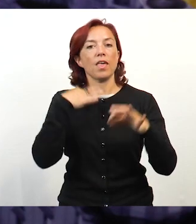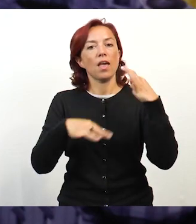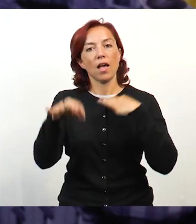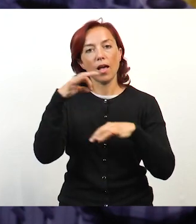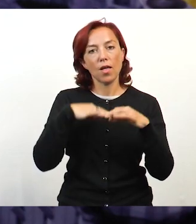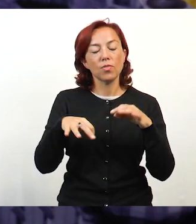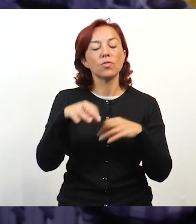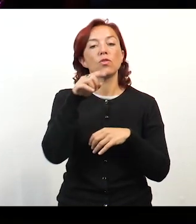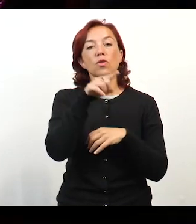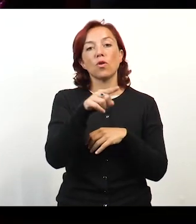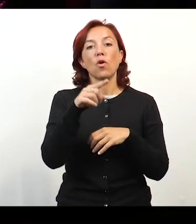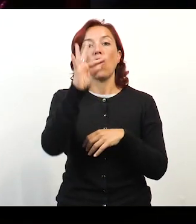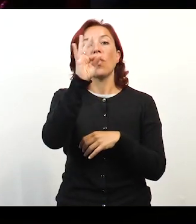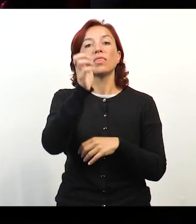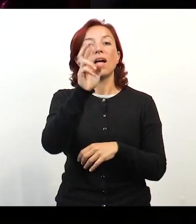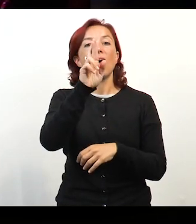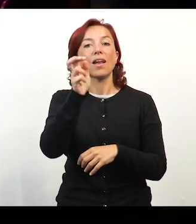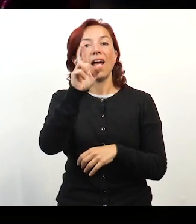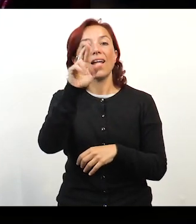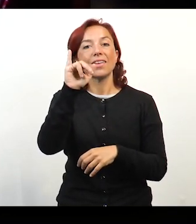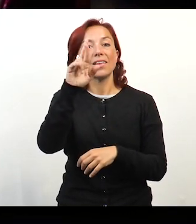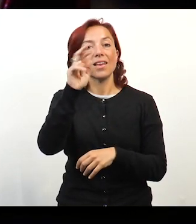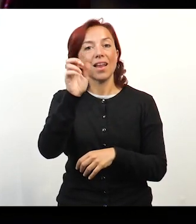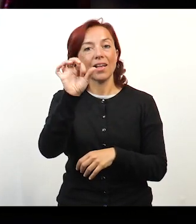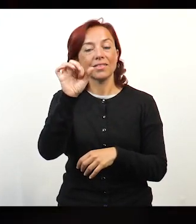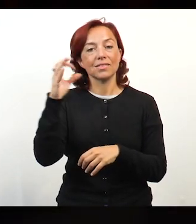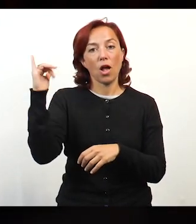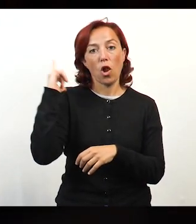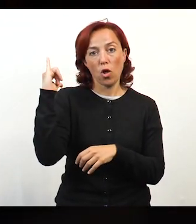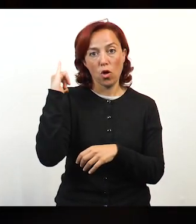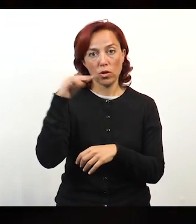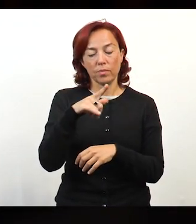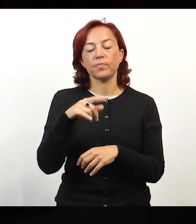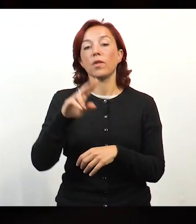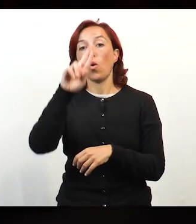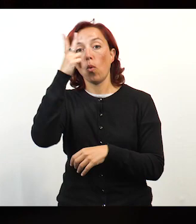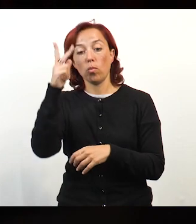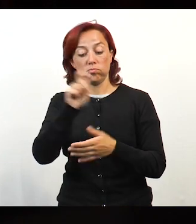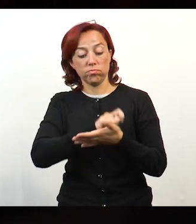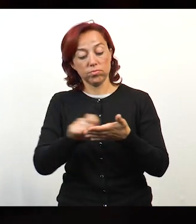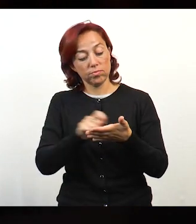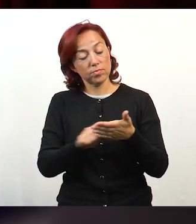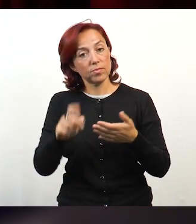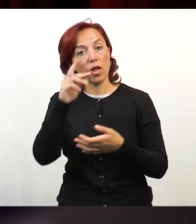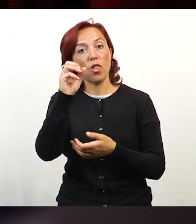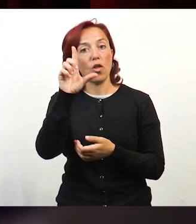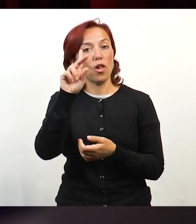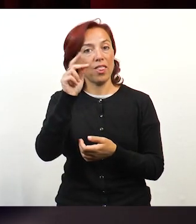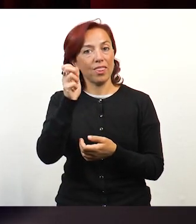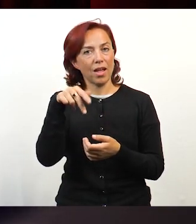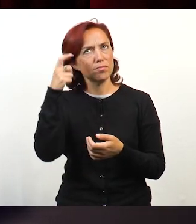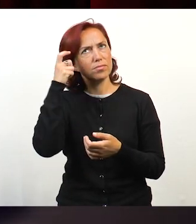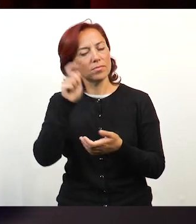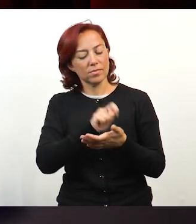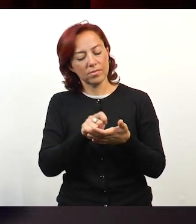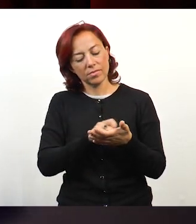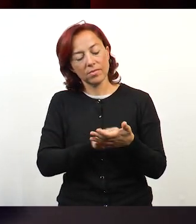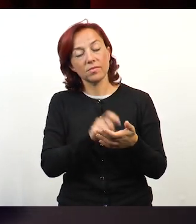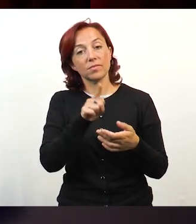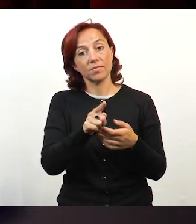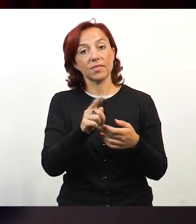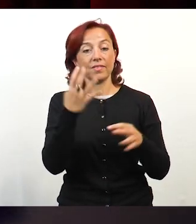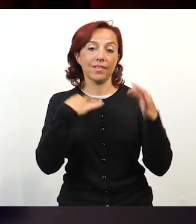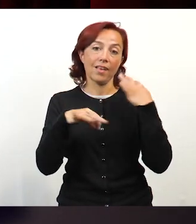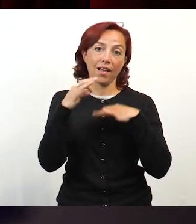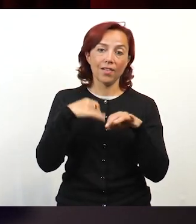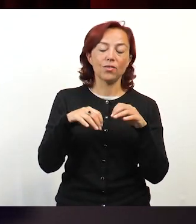ciudad de Tarariras. La Cueva de los Monstruos es una obra escrita por el dramaturgo uruguayo Joaquín Doldán, a través de la cual el autor